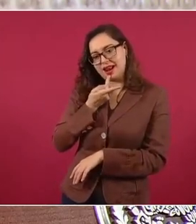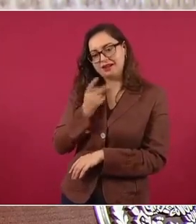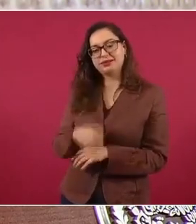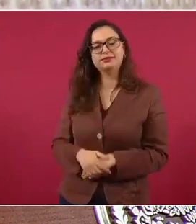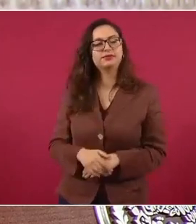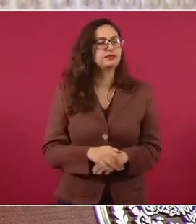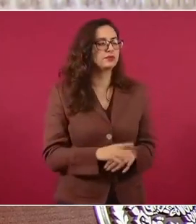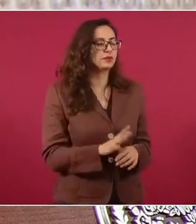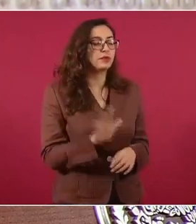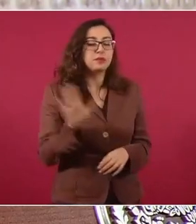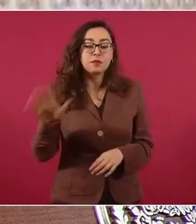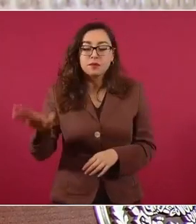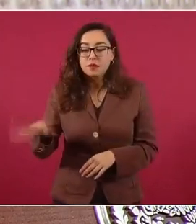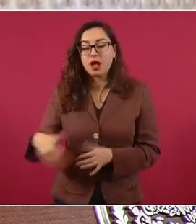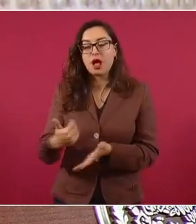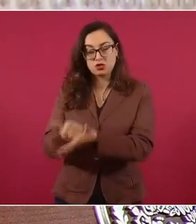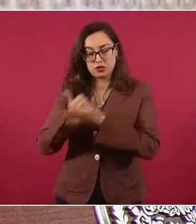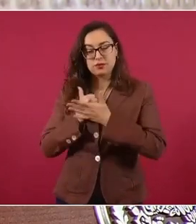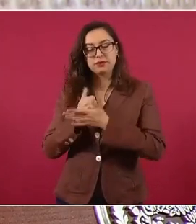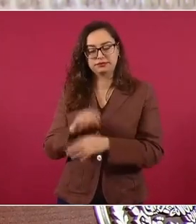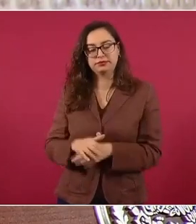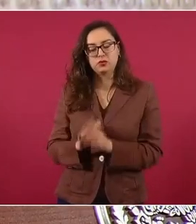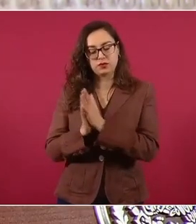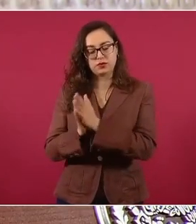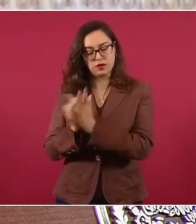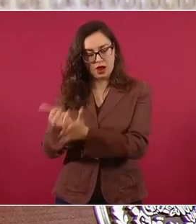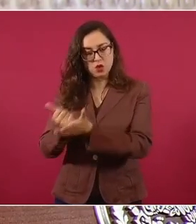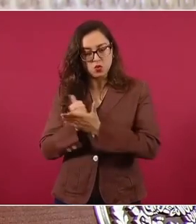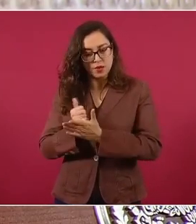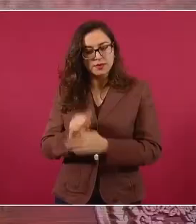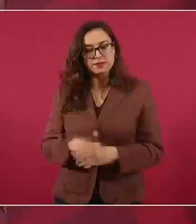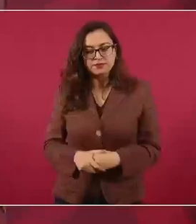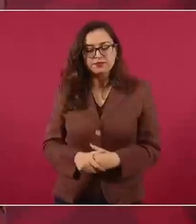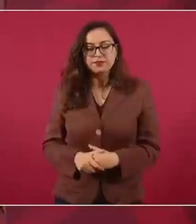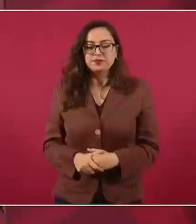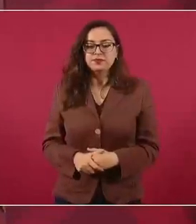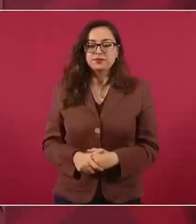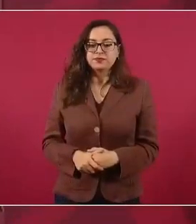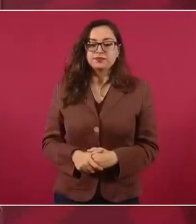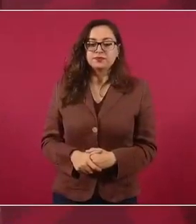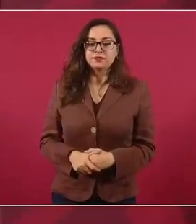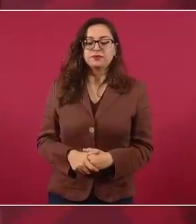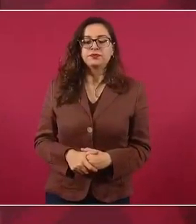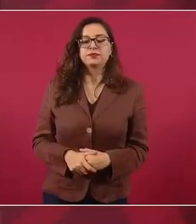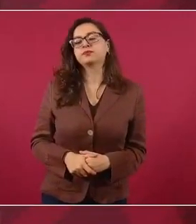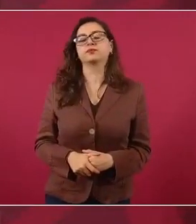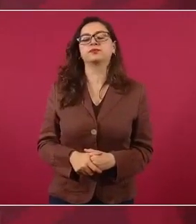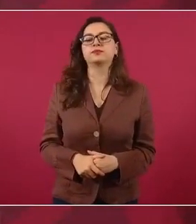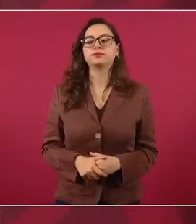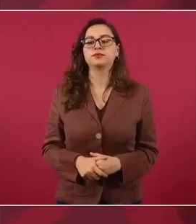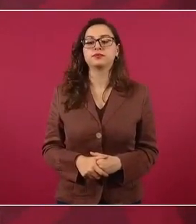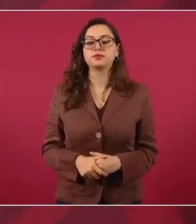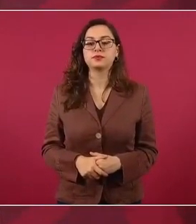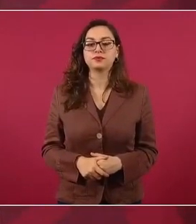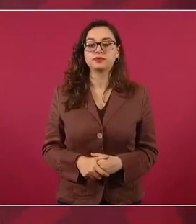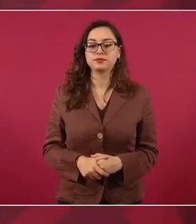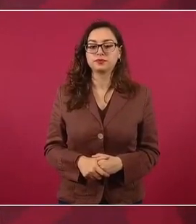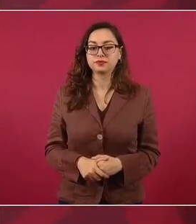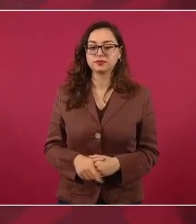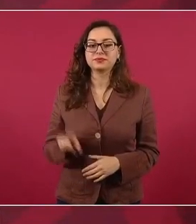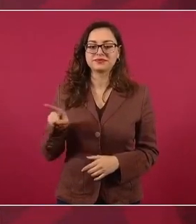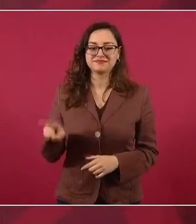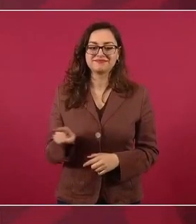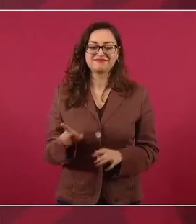dije ayúdame y me tiene